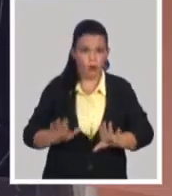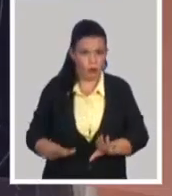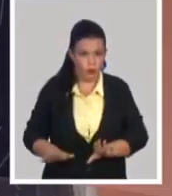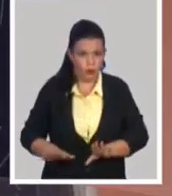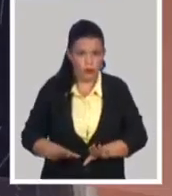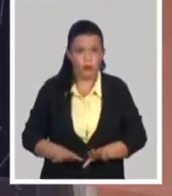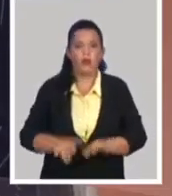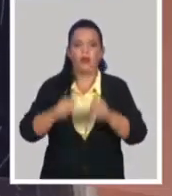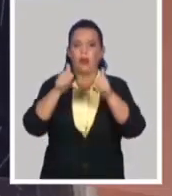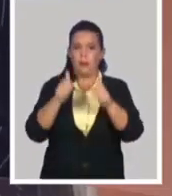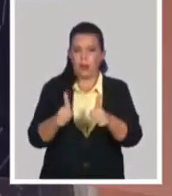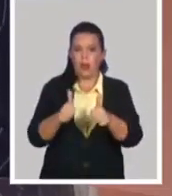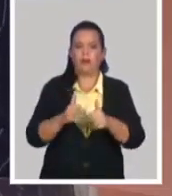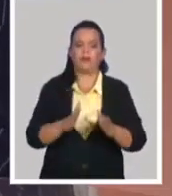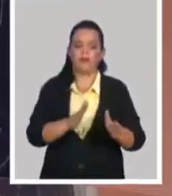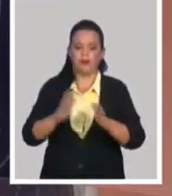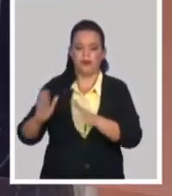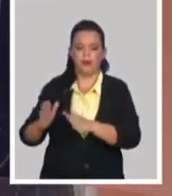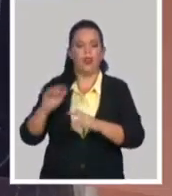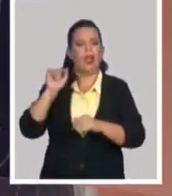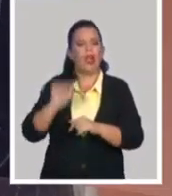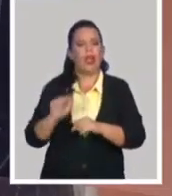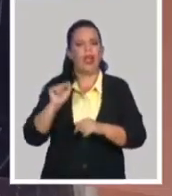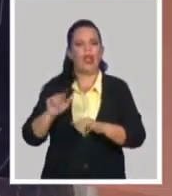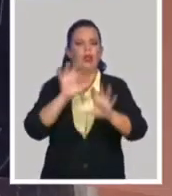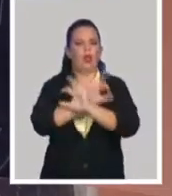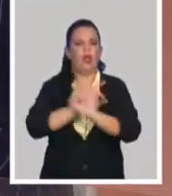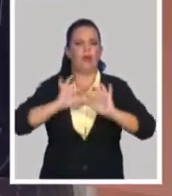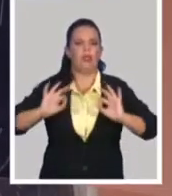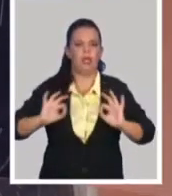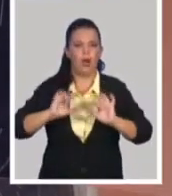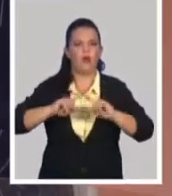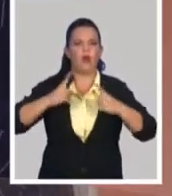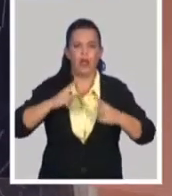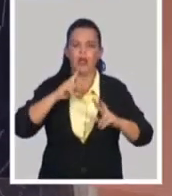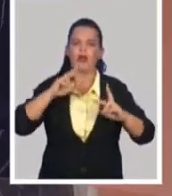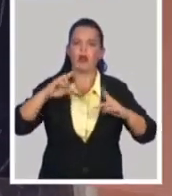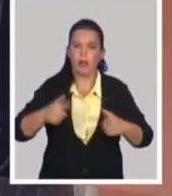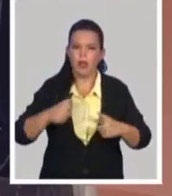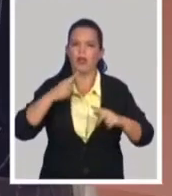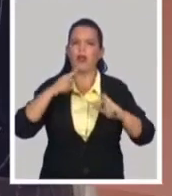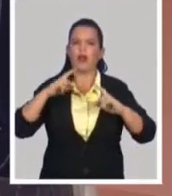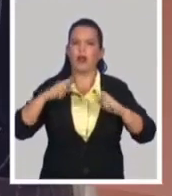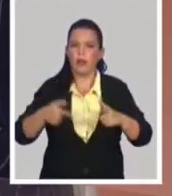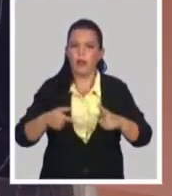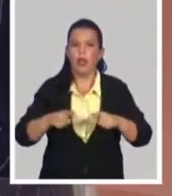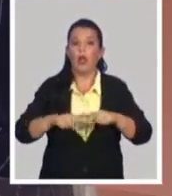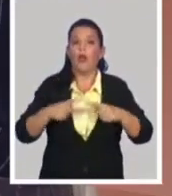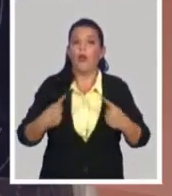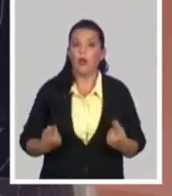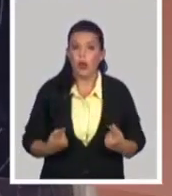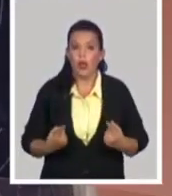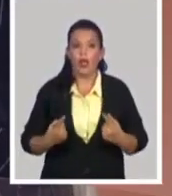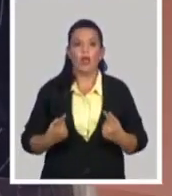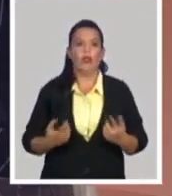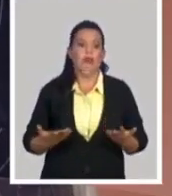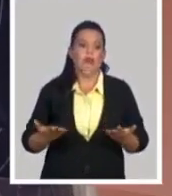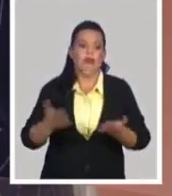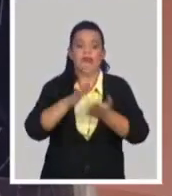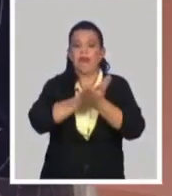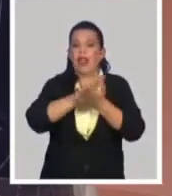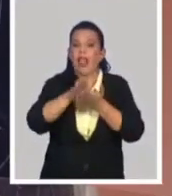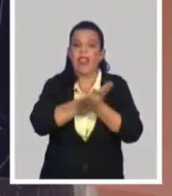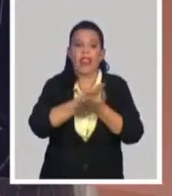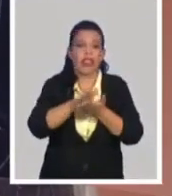especiales y lo recalcamos porque realmente no va a tener un respaldo. Hoy, esas